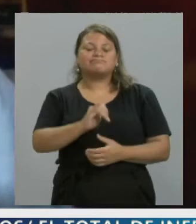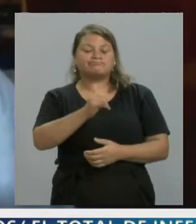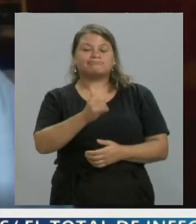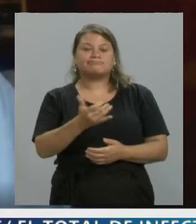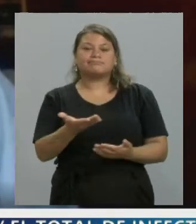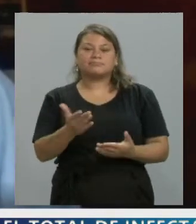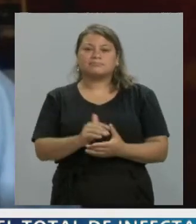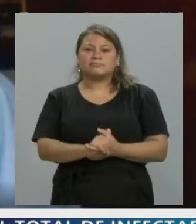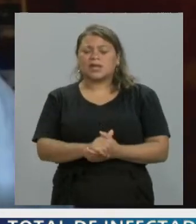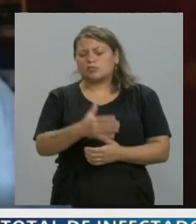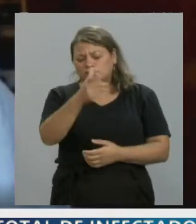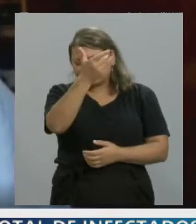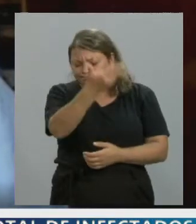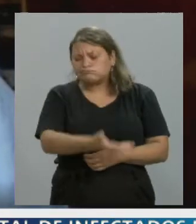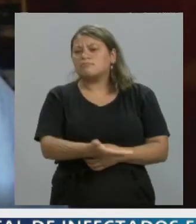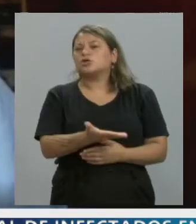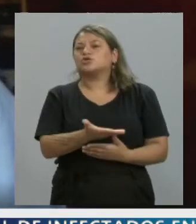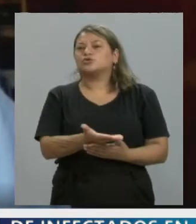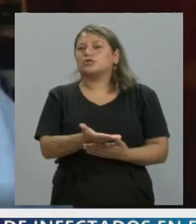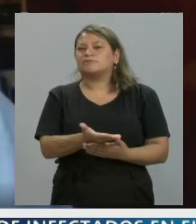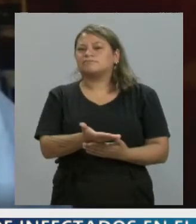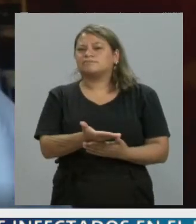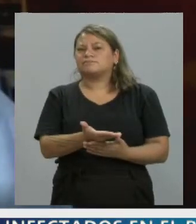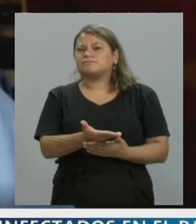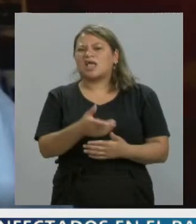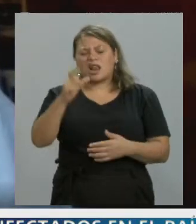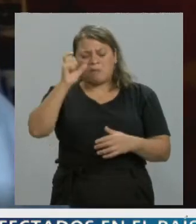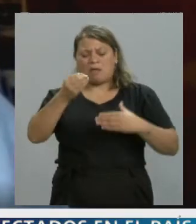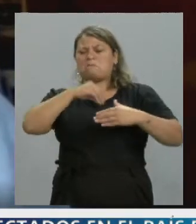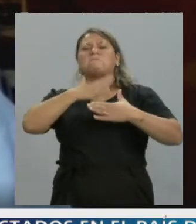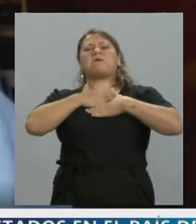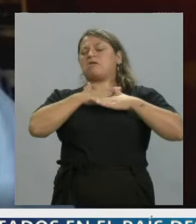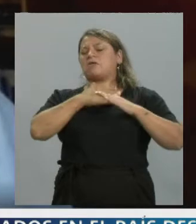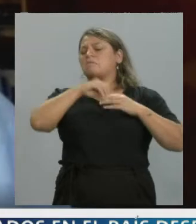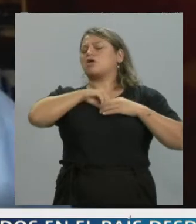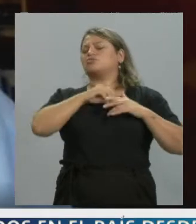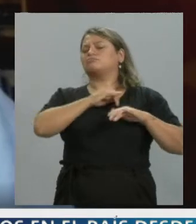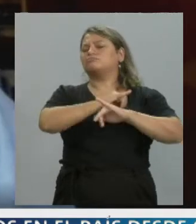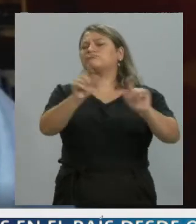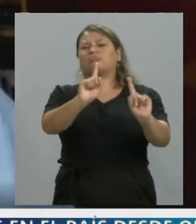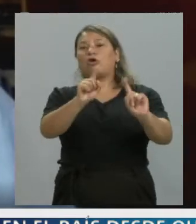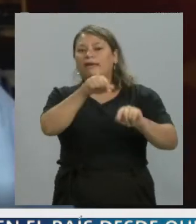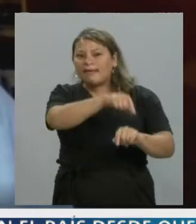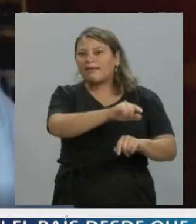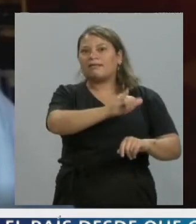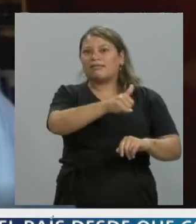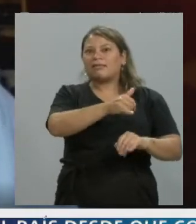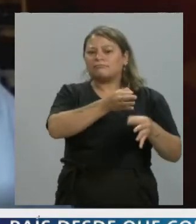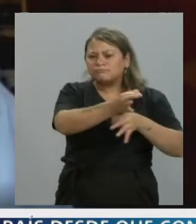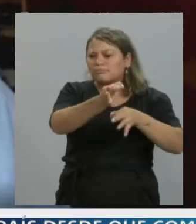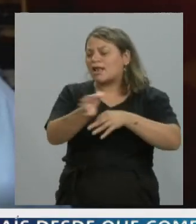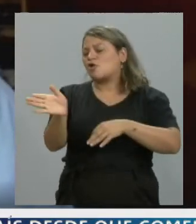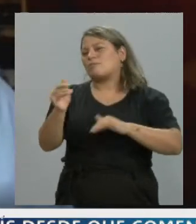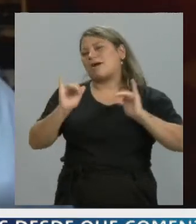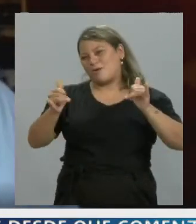Era de la clase de personas que no se guarda la experiencia, sino que la transmite. Sobre todo a los más jóvenes,